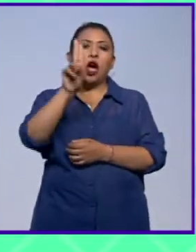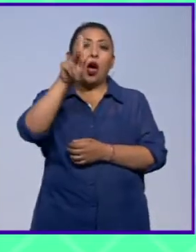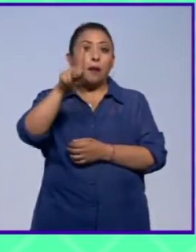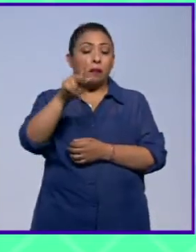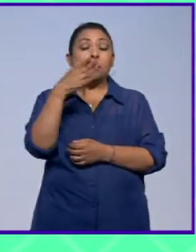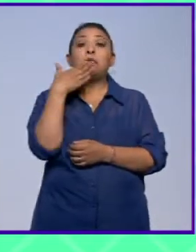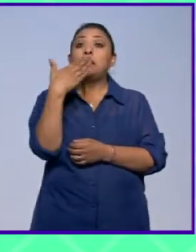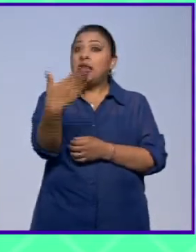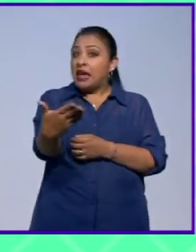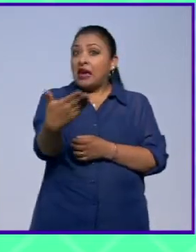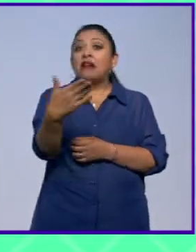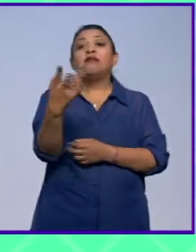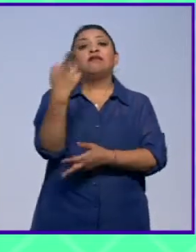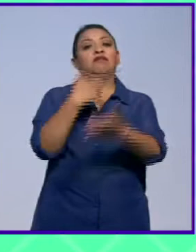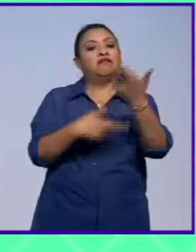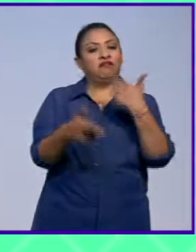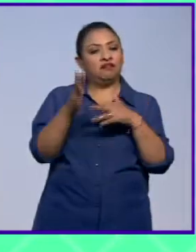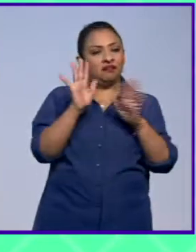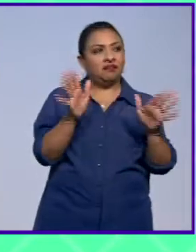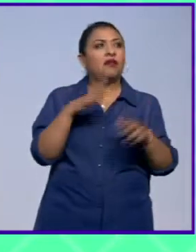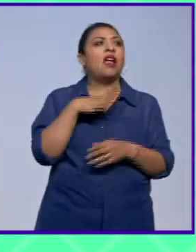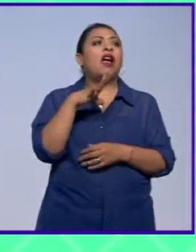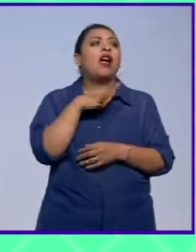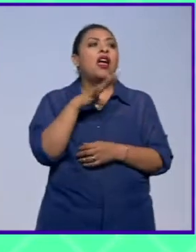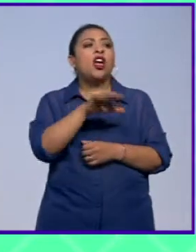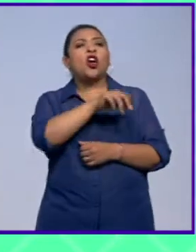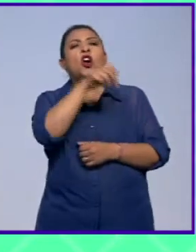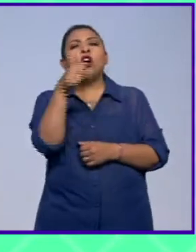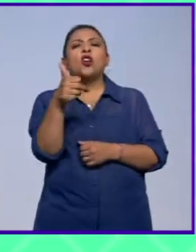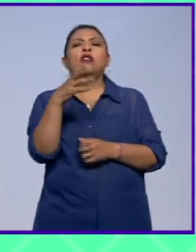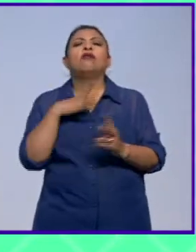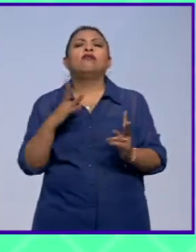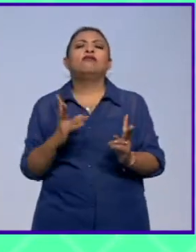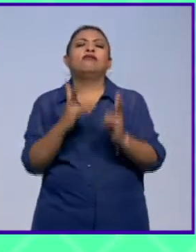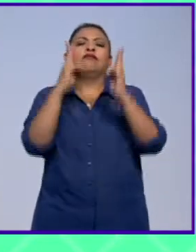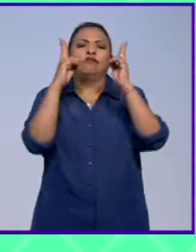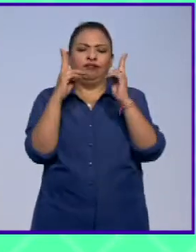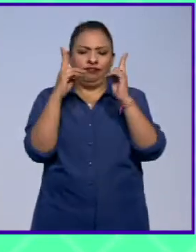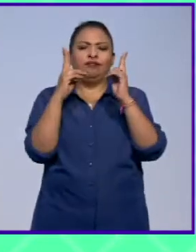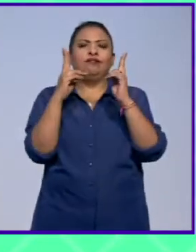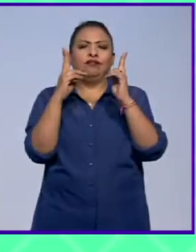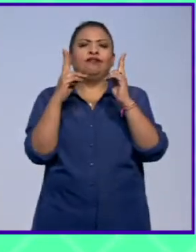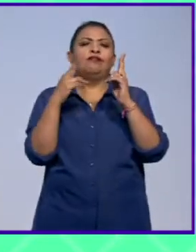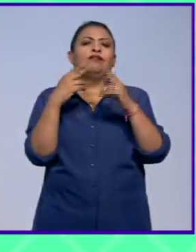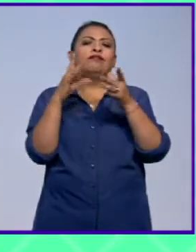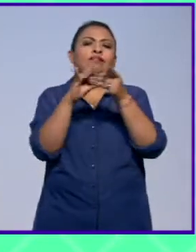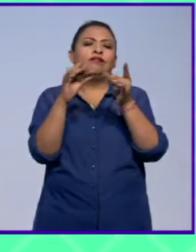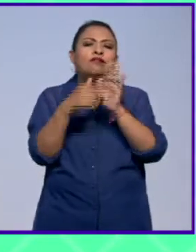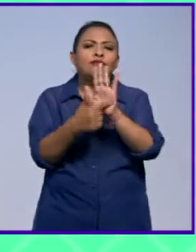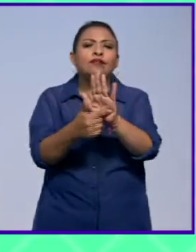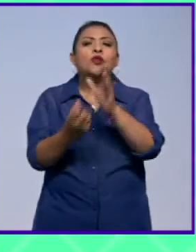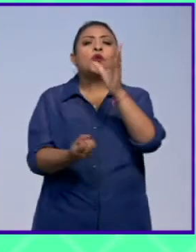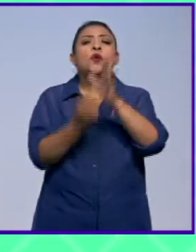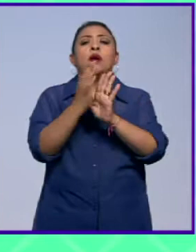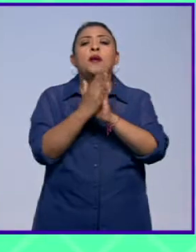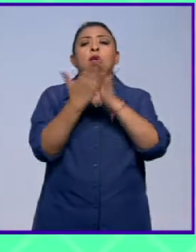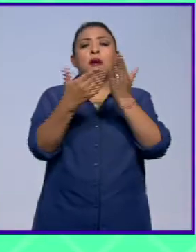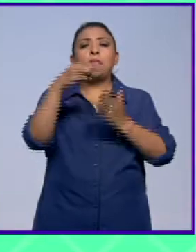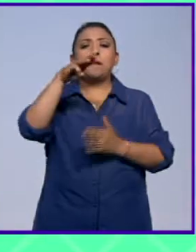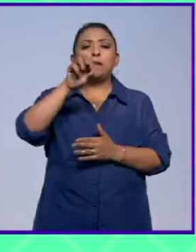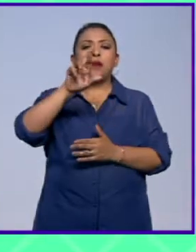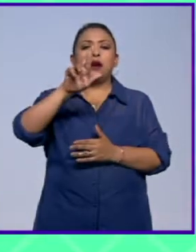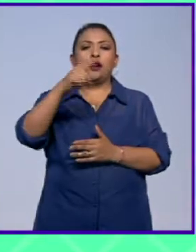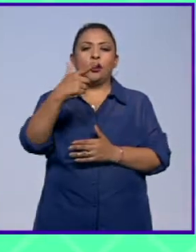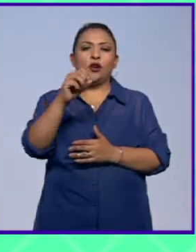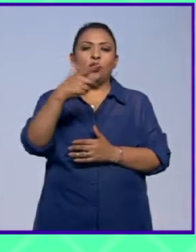bien y está de regreso. Y además tenemos un fragmentito, le vamos a hacer un adelantito sobre el nuevo libro de Margot Glantz.